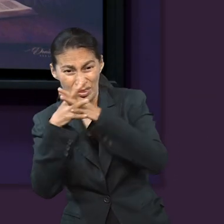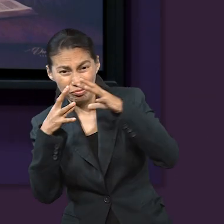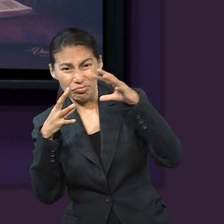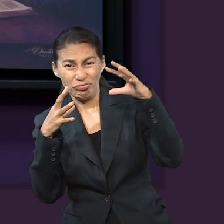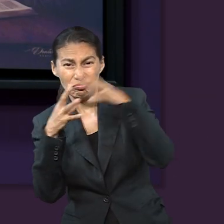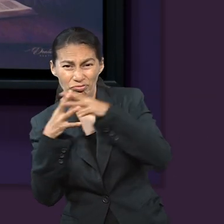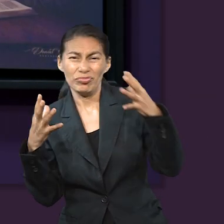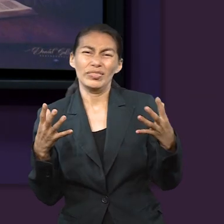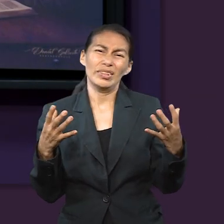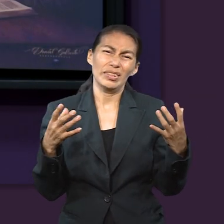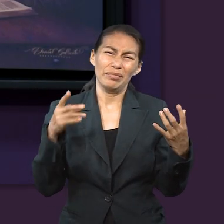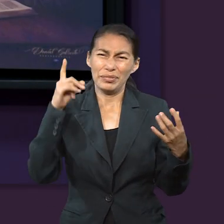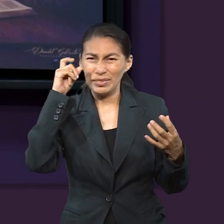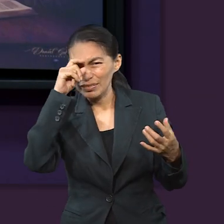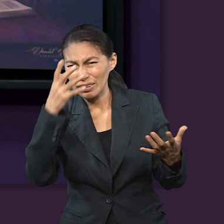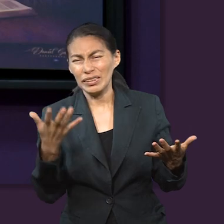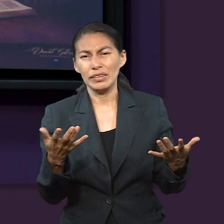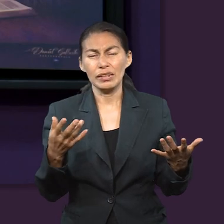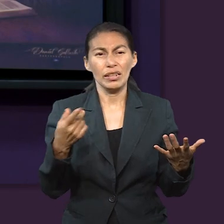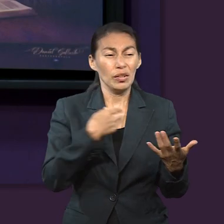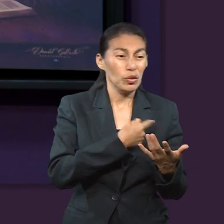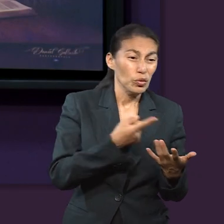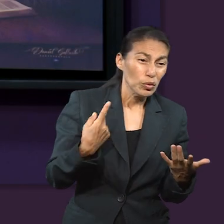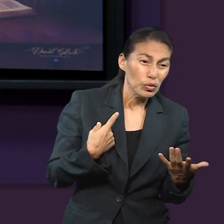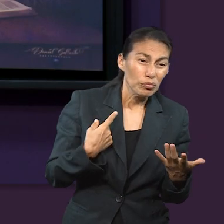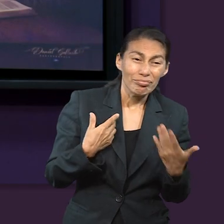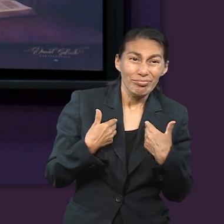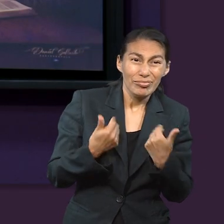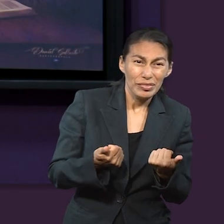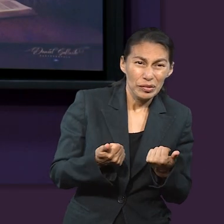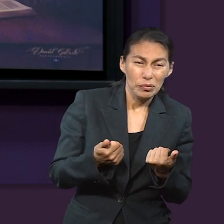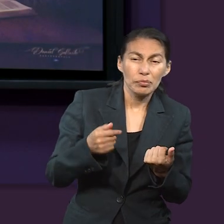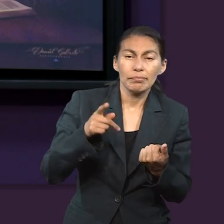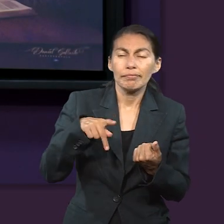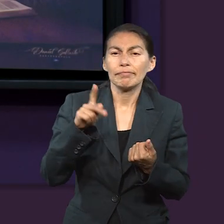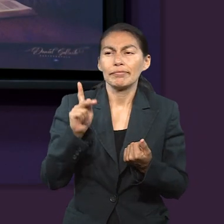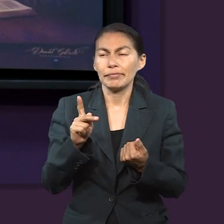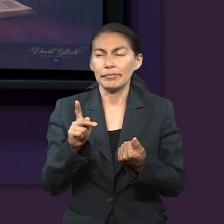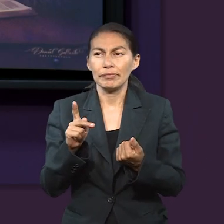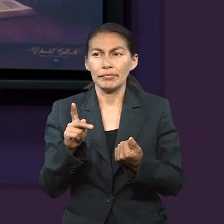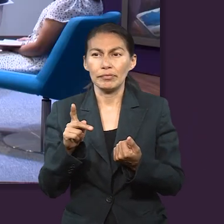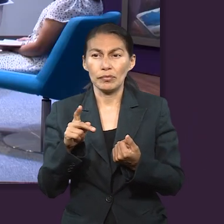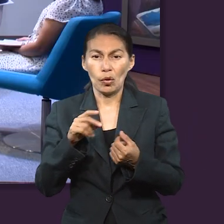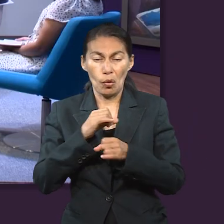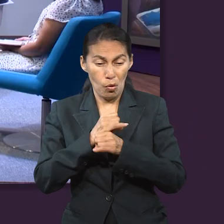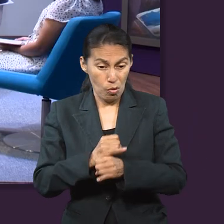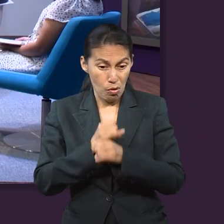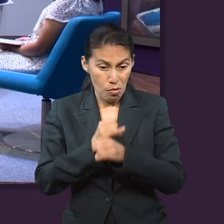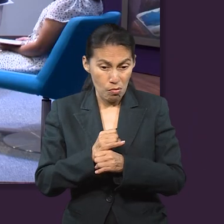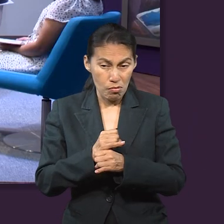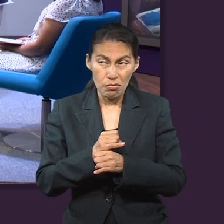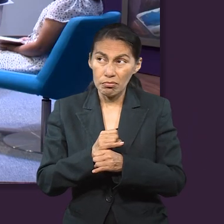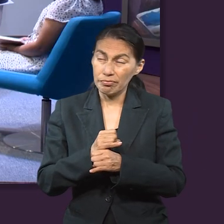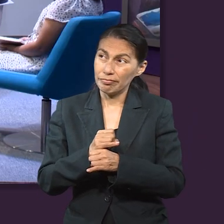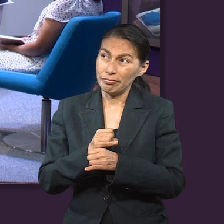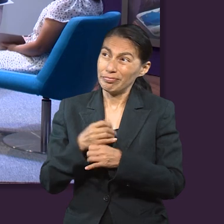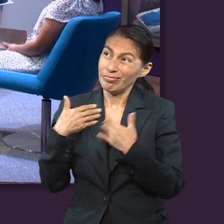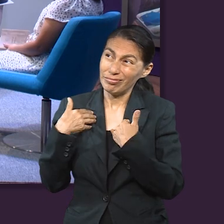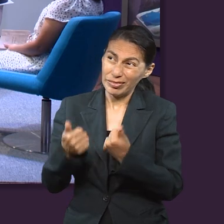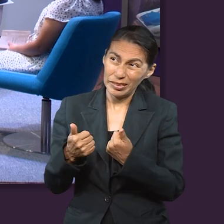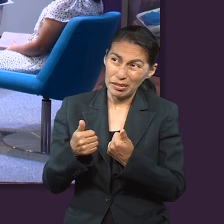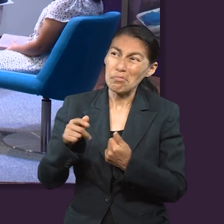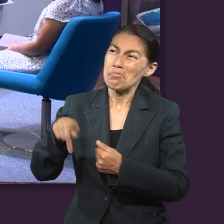cósmico a veces necesitamos entenderlo y Job confió en Dios desde luego.